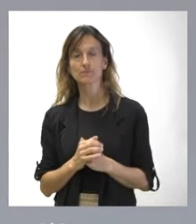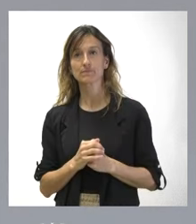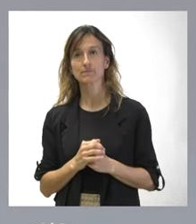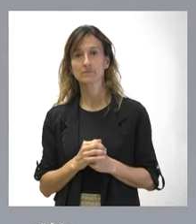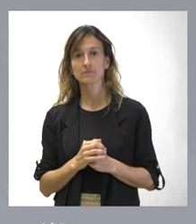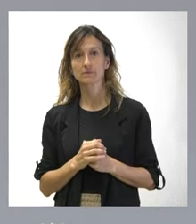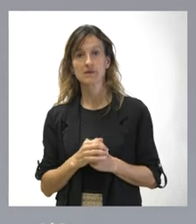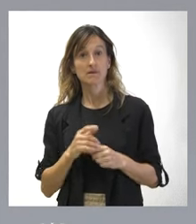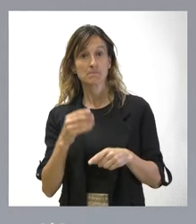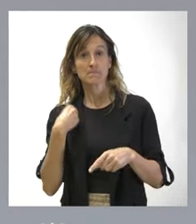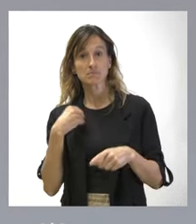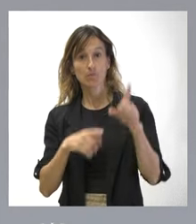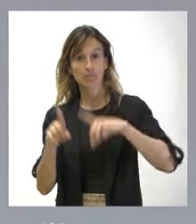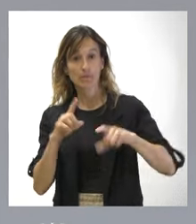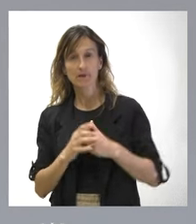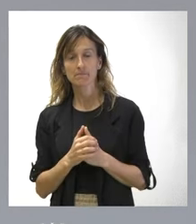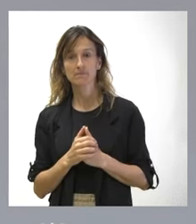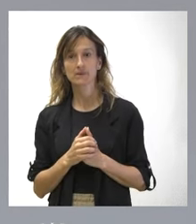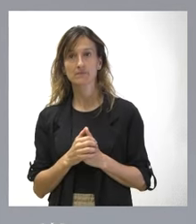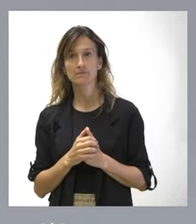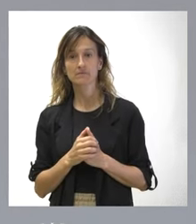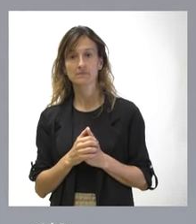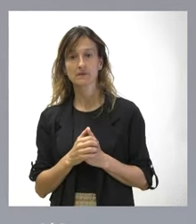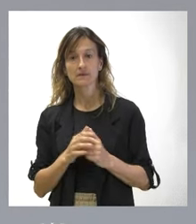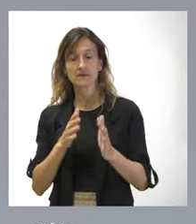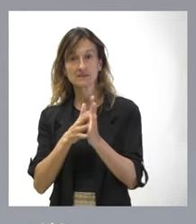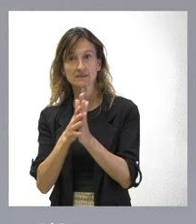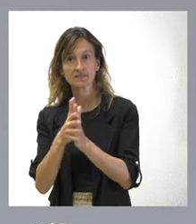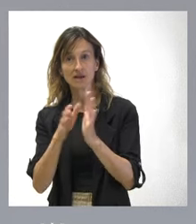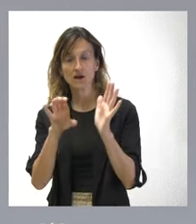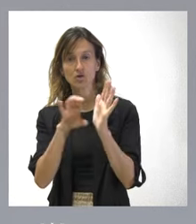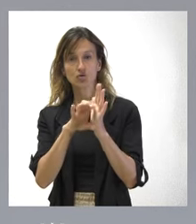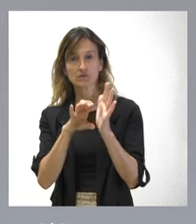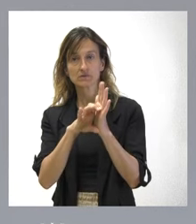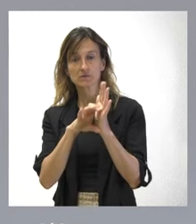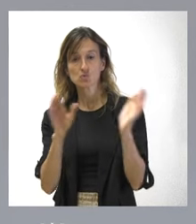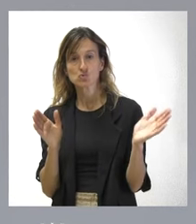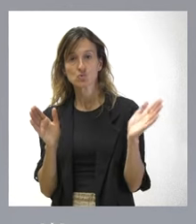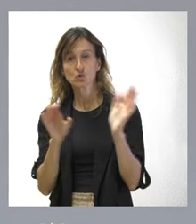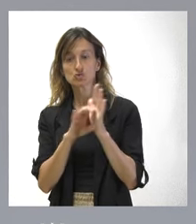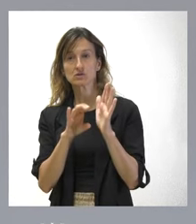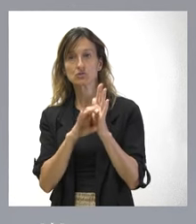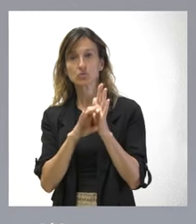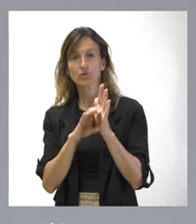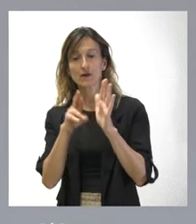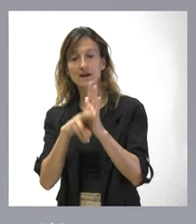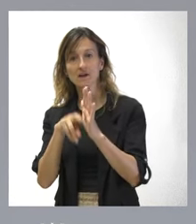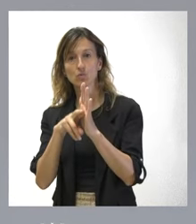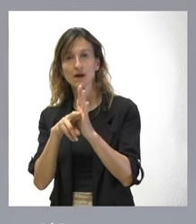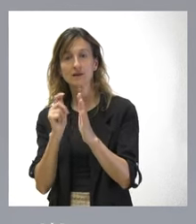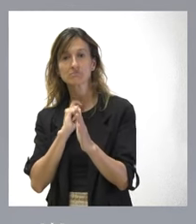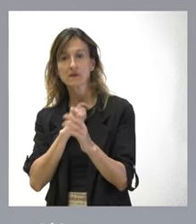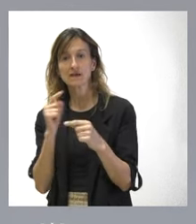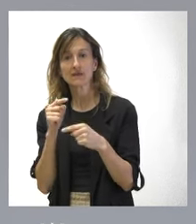Ocurriría lo mismo. Estamos ante un instituto jurídico que no existe, pero la Constitución nunca ha regulado negativamente.